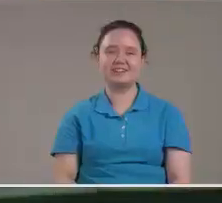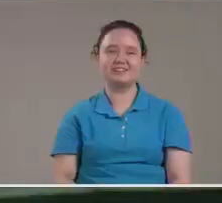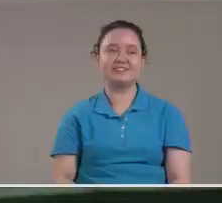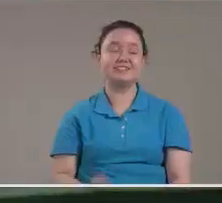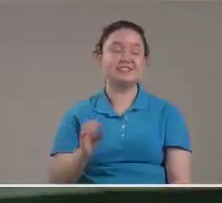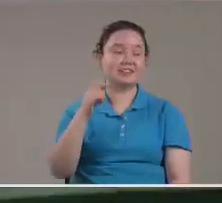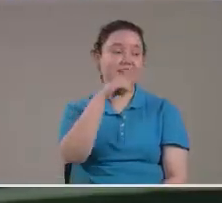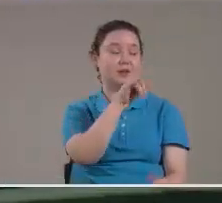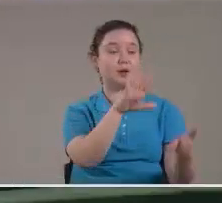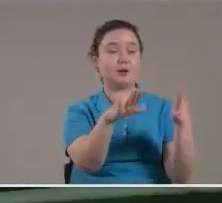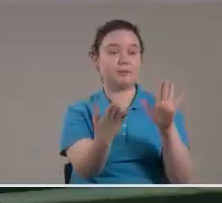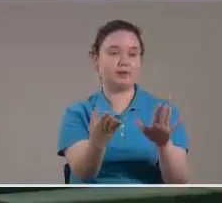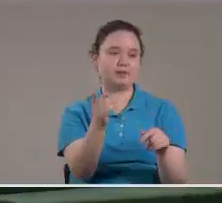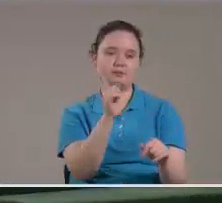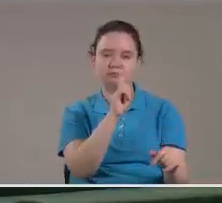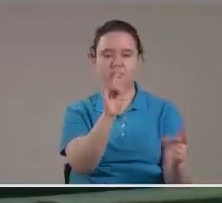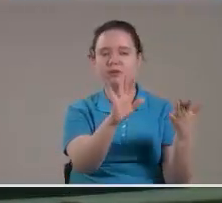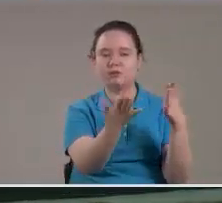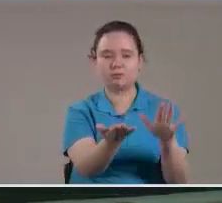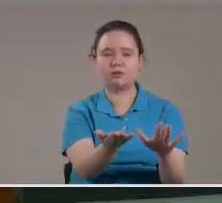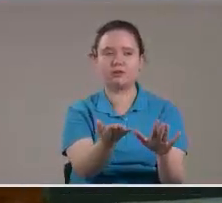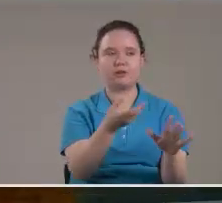Y que lo matan Pero no se muere